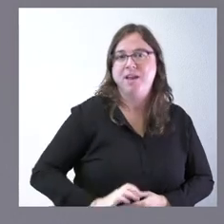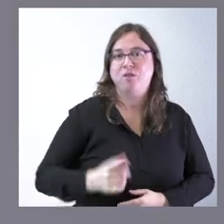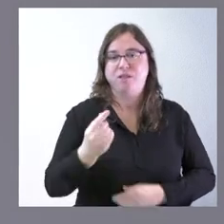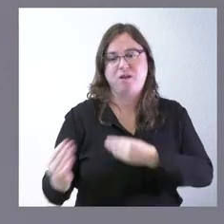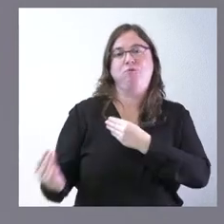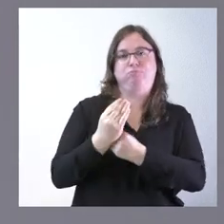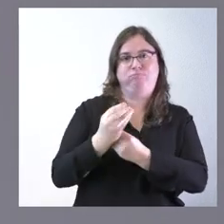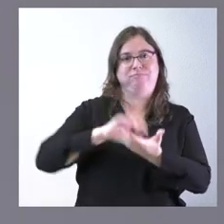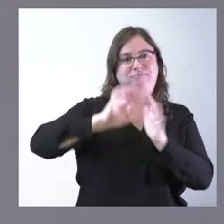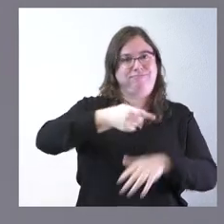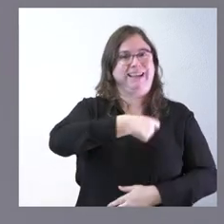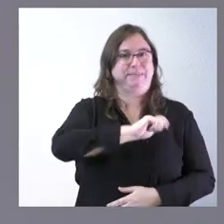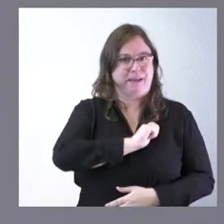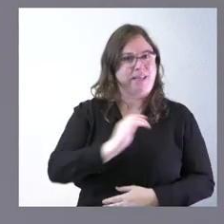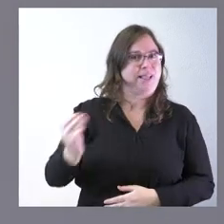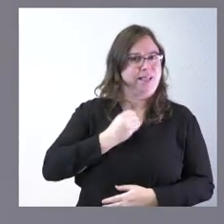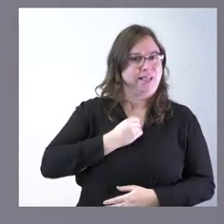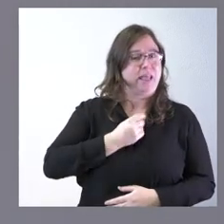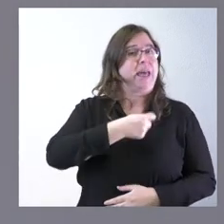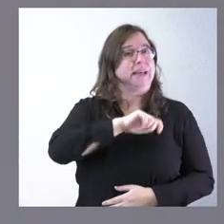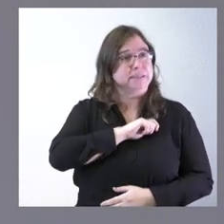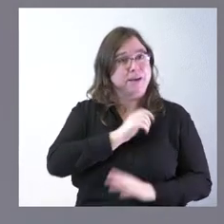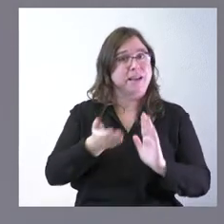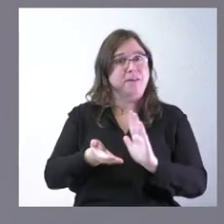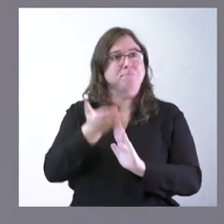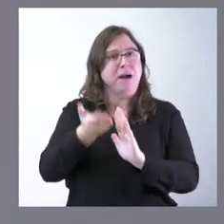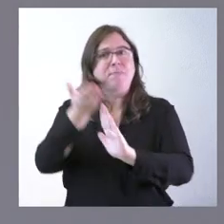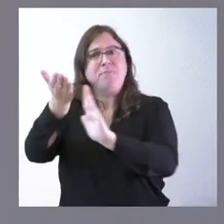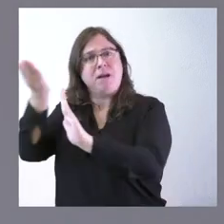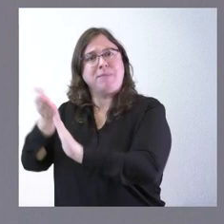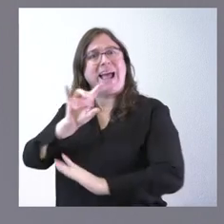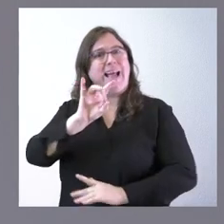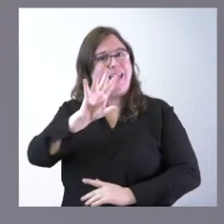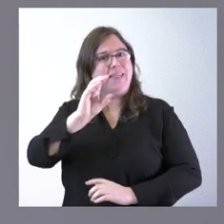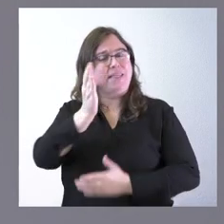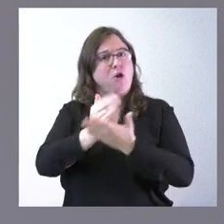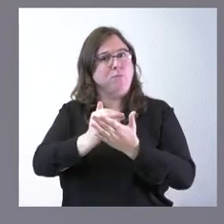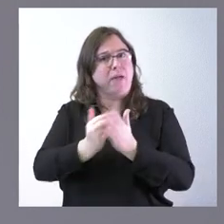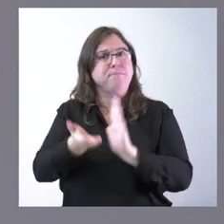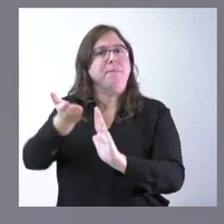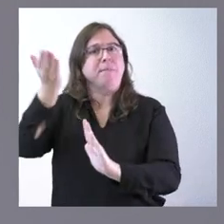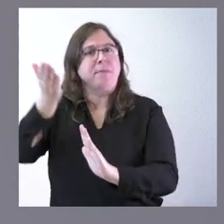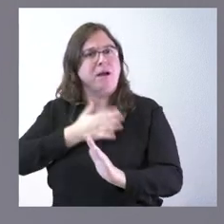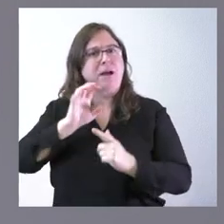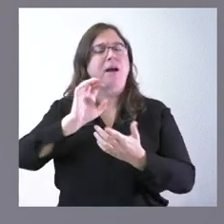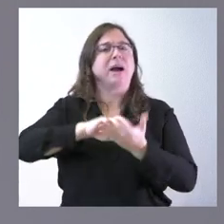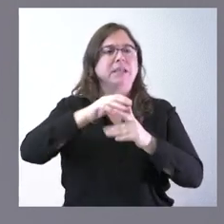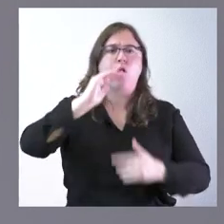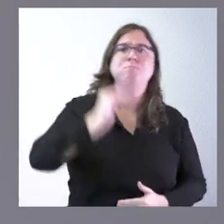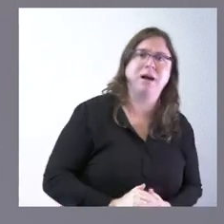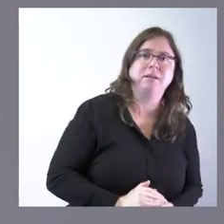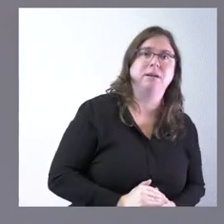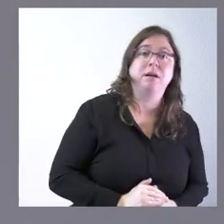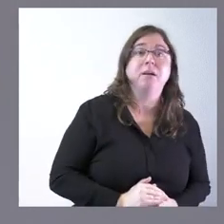conjunto de las inversiones en España suben y suben en 15 comunidades autónomas bajan en Castilla y León y ahí hemos tenido el